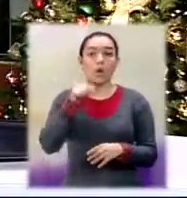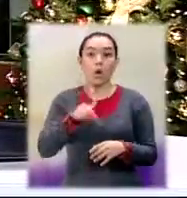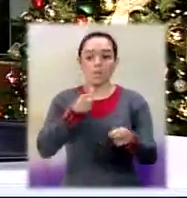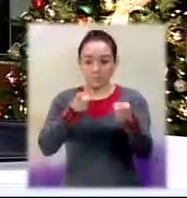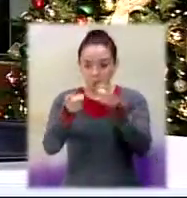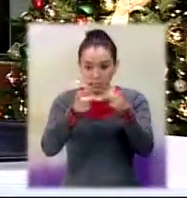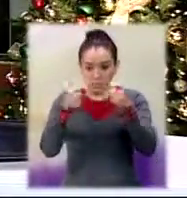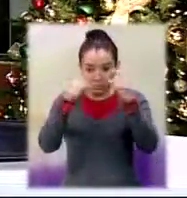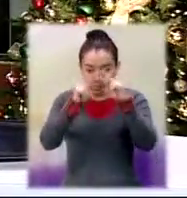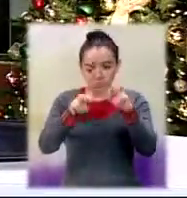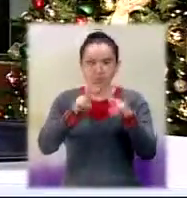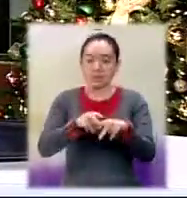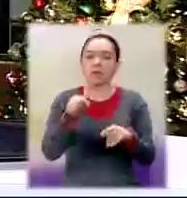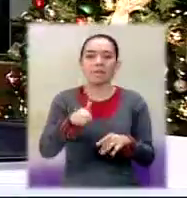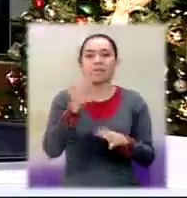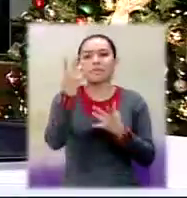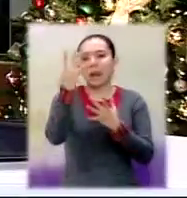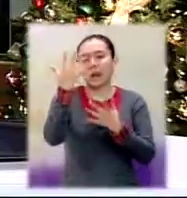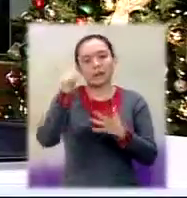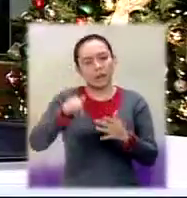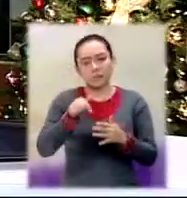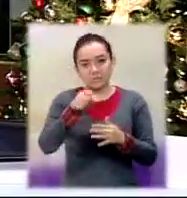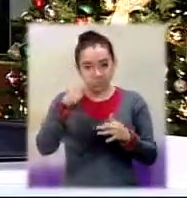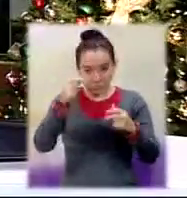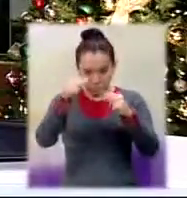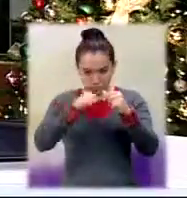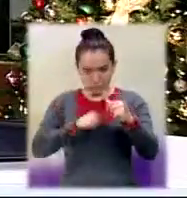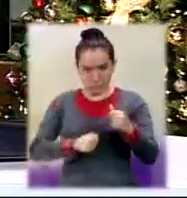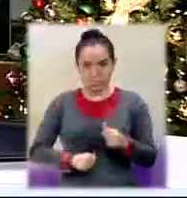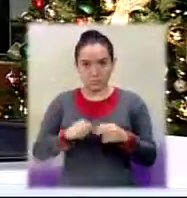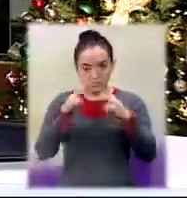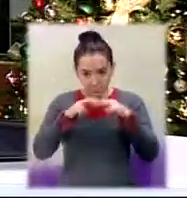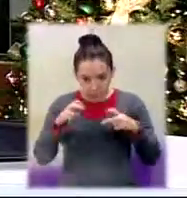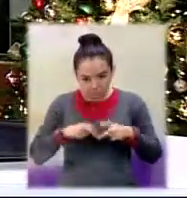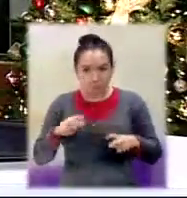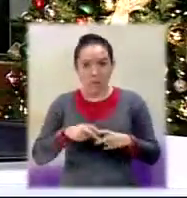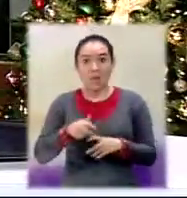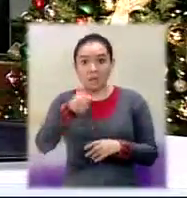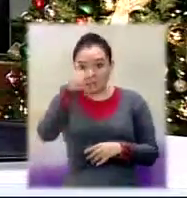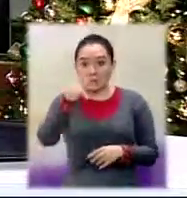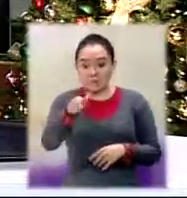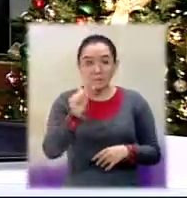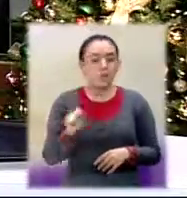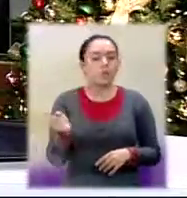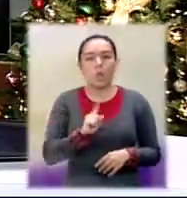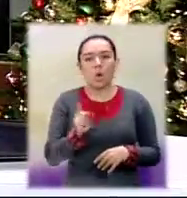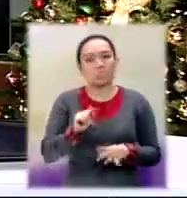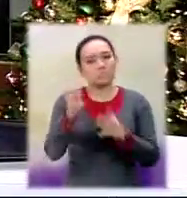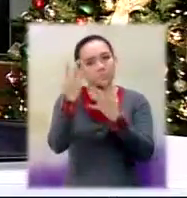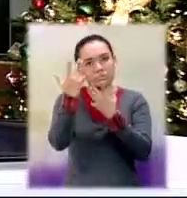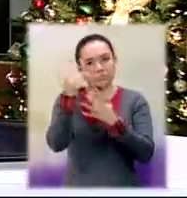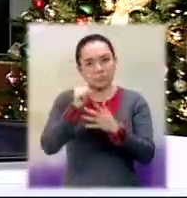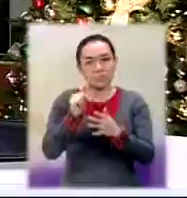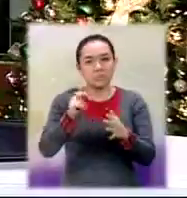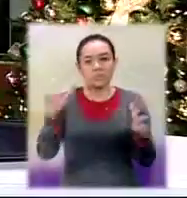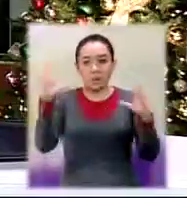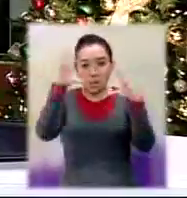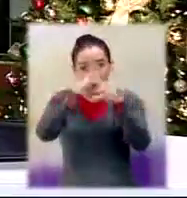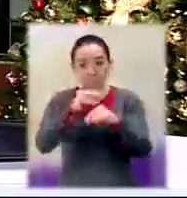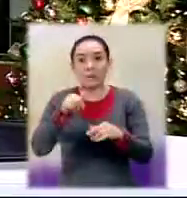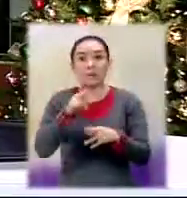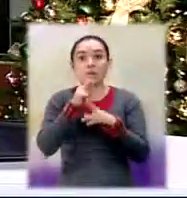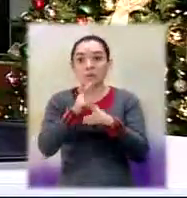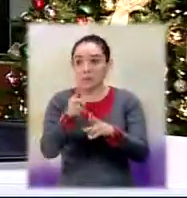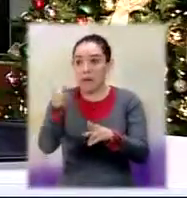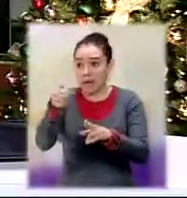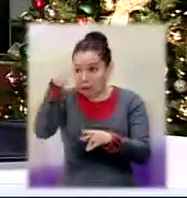estaban realizando la necropsia respectiva. Entonces, los doctores lo que acaban de indicar es de que terminándose la necropsia